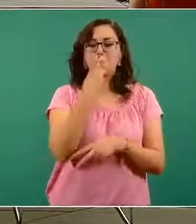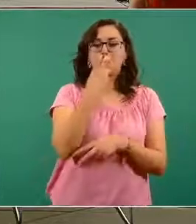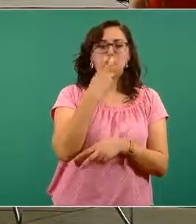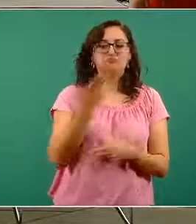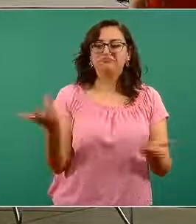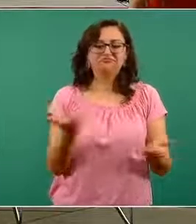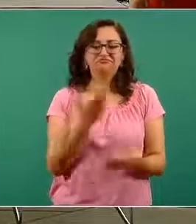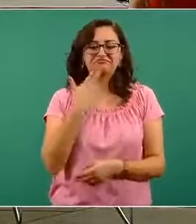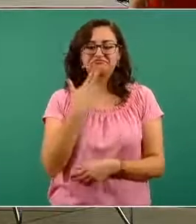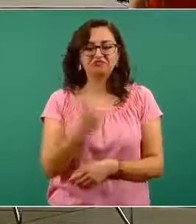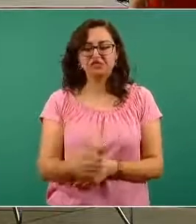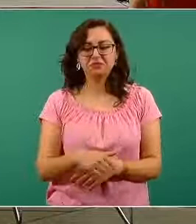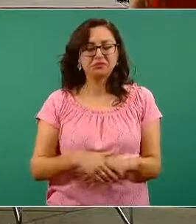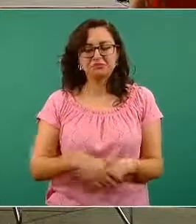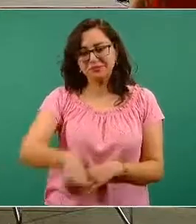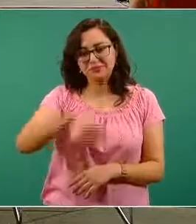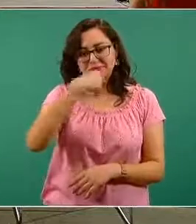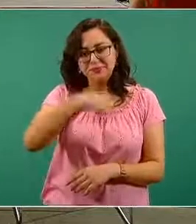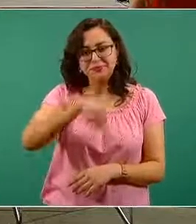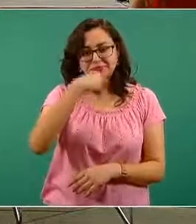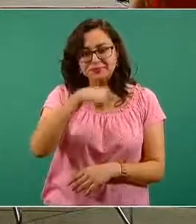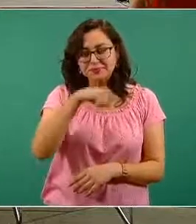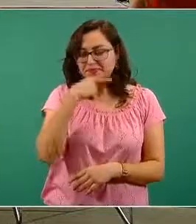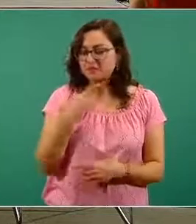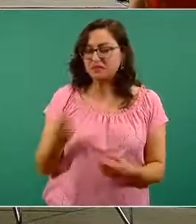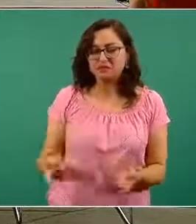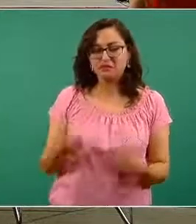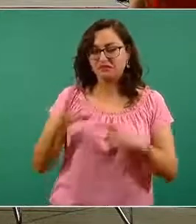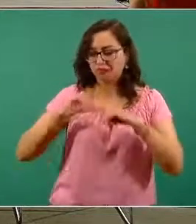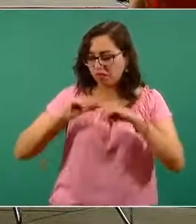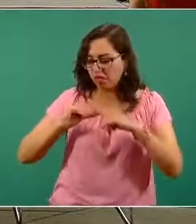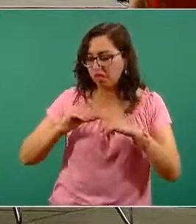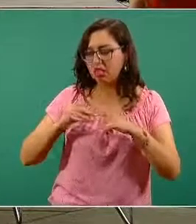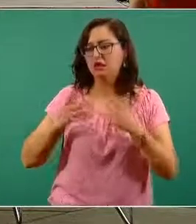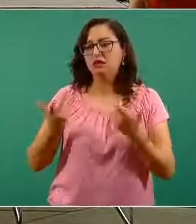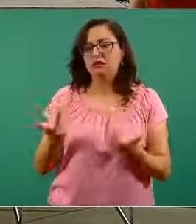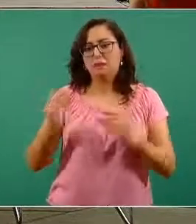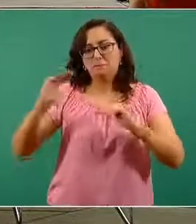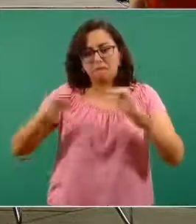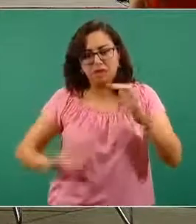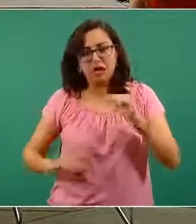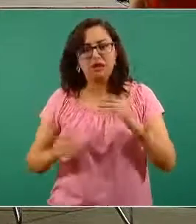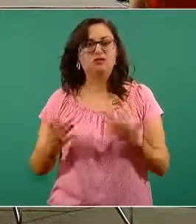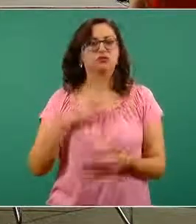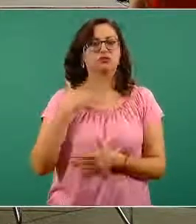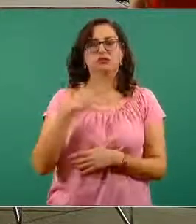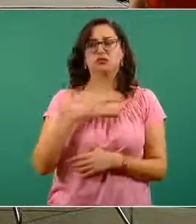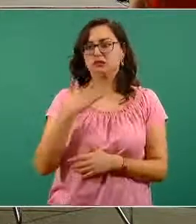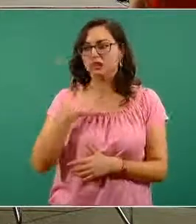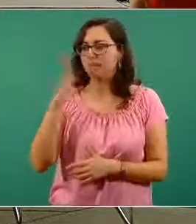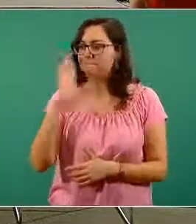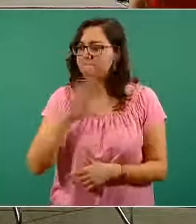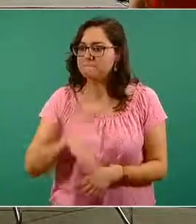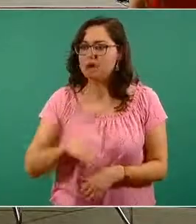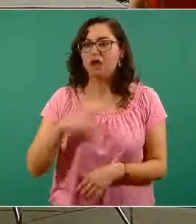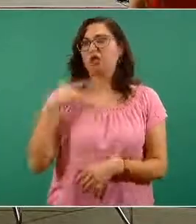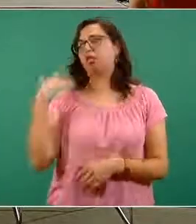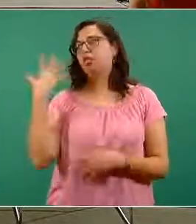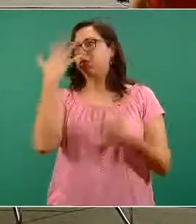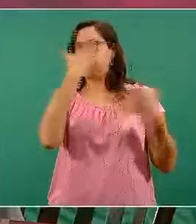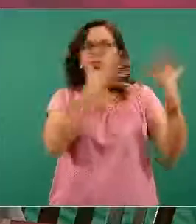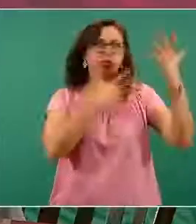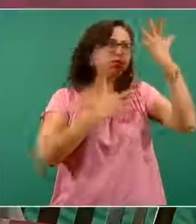desorientada, si vamos todos estos signos de alarma que